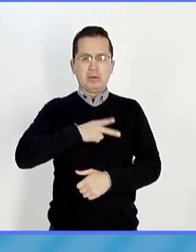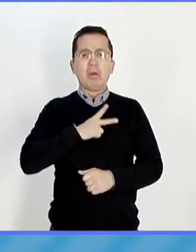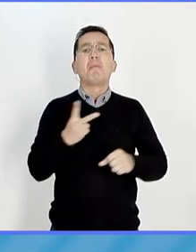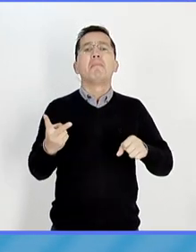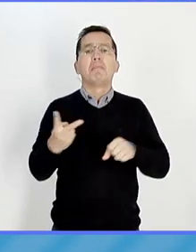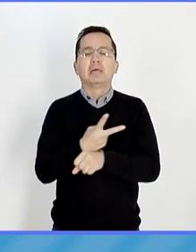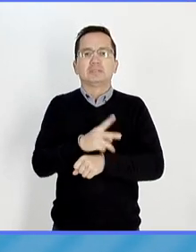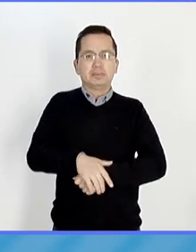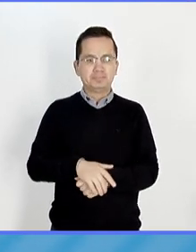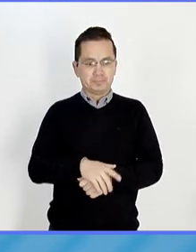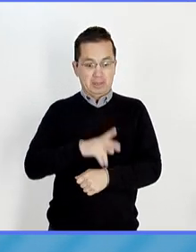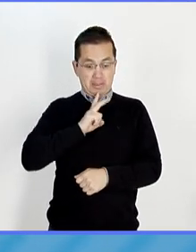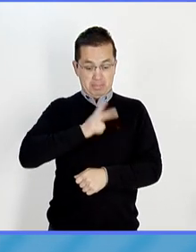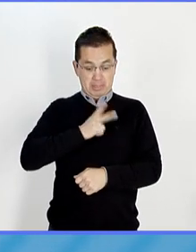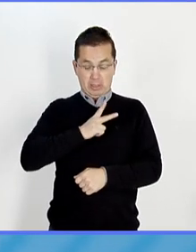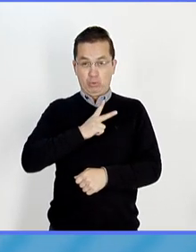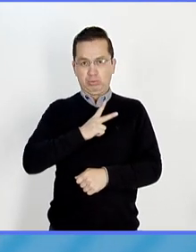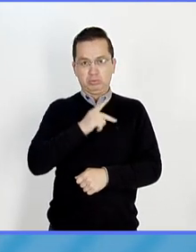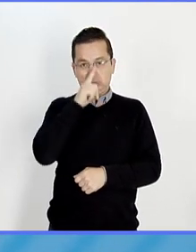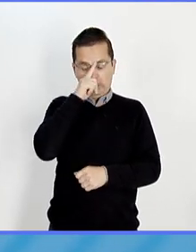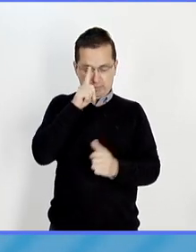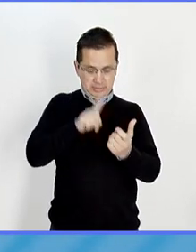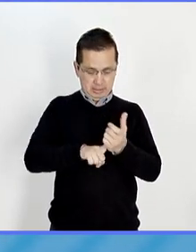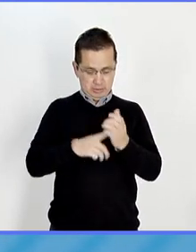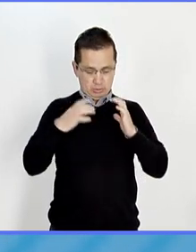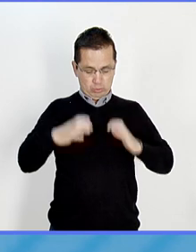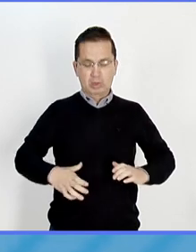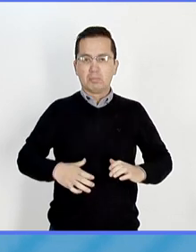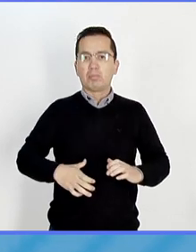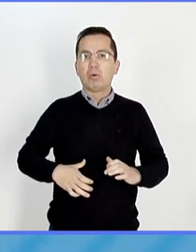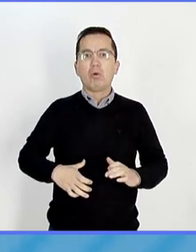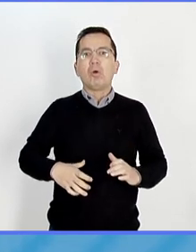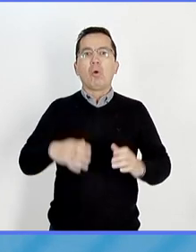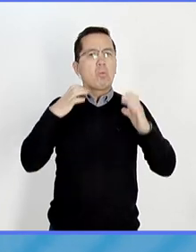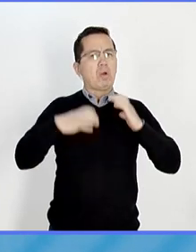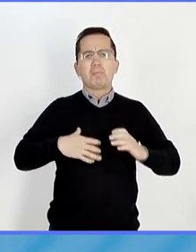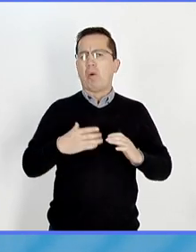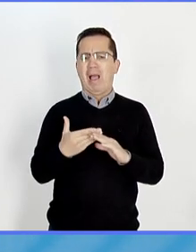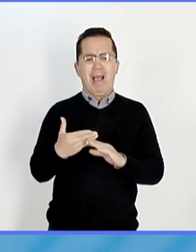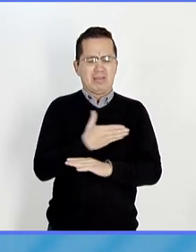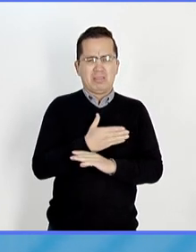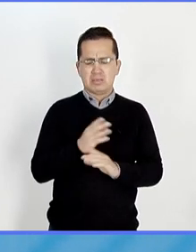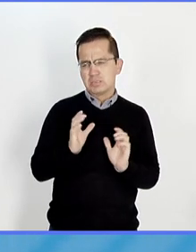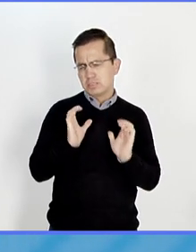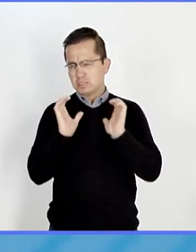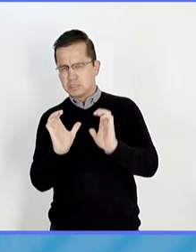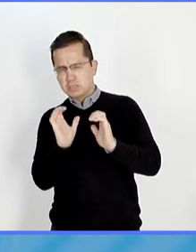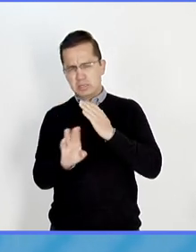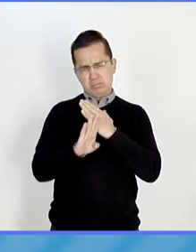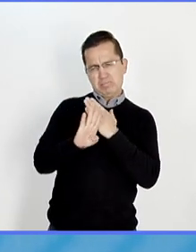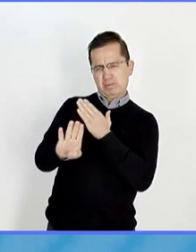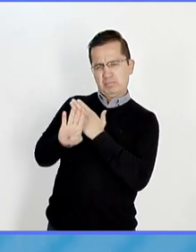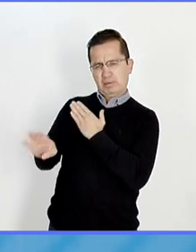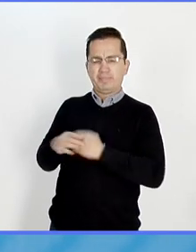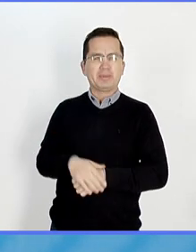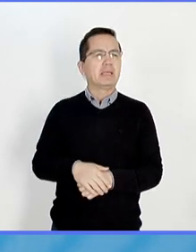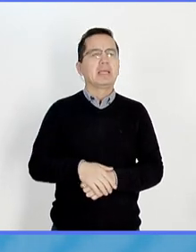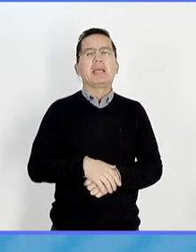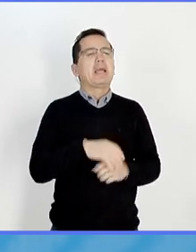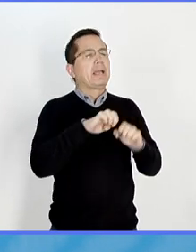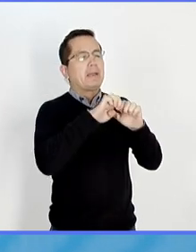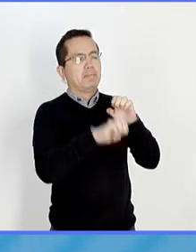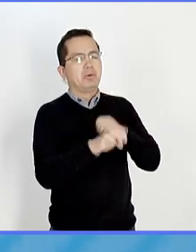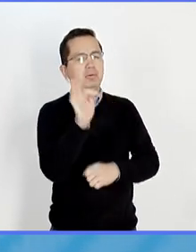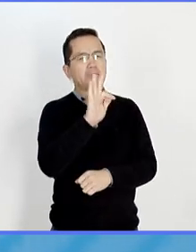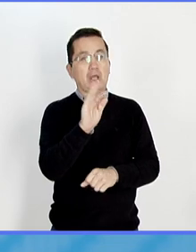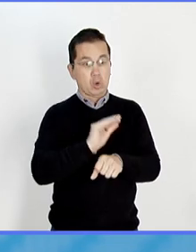señales que son antivirales y que son inespecíficas, que atacan cualquier virus. Entonces, cuando te infectas, digamos, de